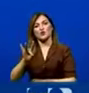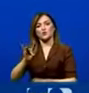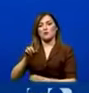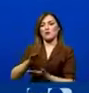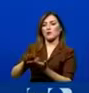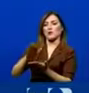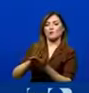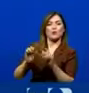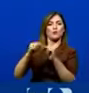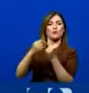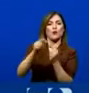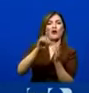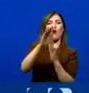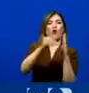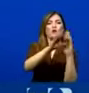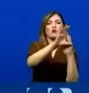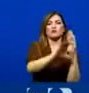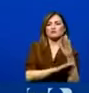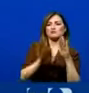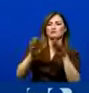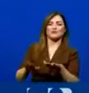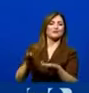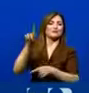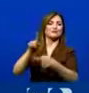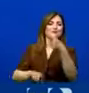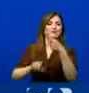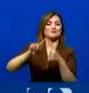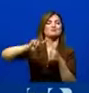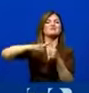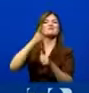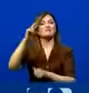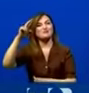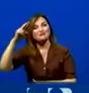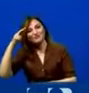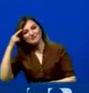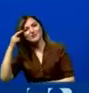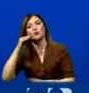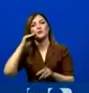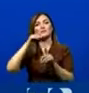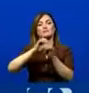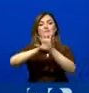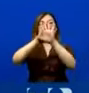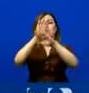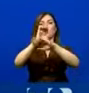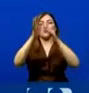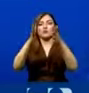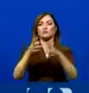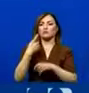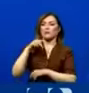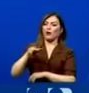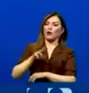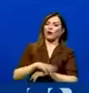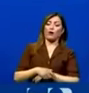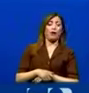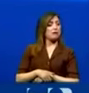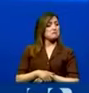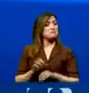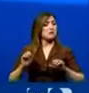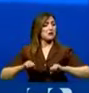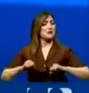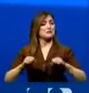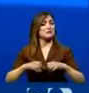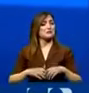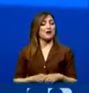permanezca. ¿Por qué razón? Primero, porque le está mandando a usted un mensaje a todos los ecuatorianos de que es posible